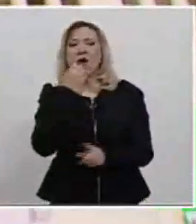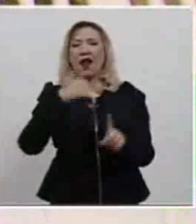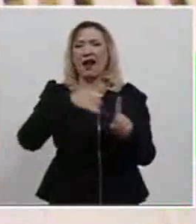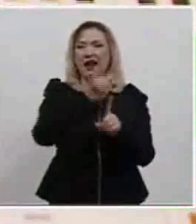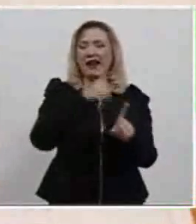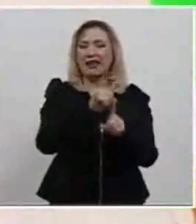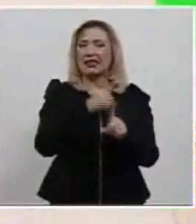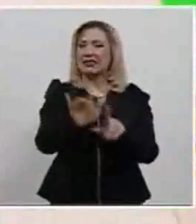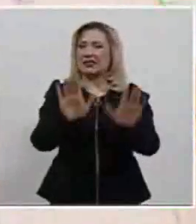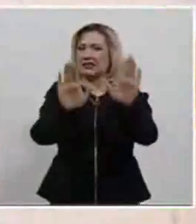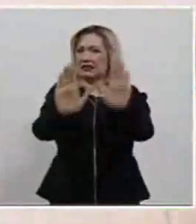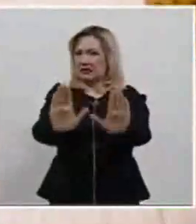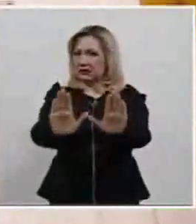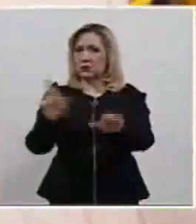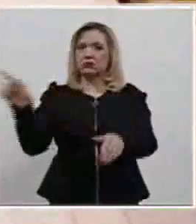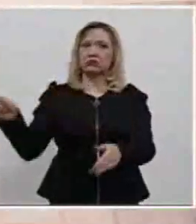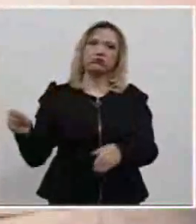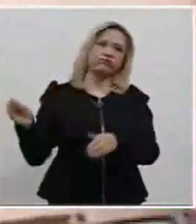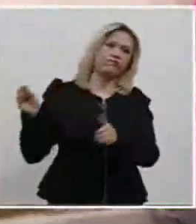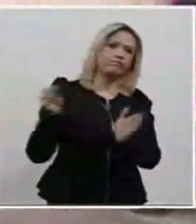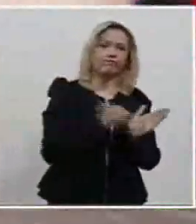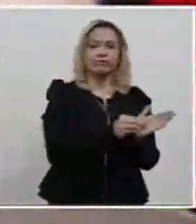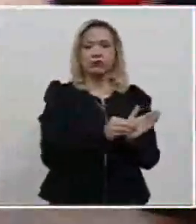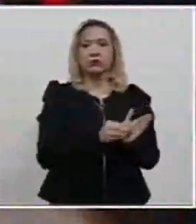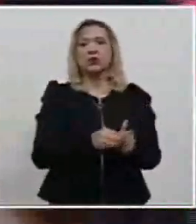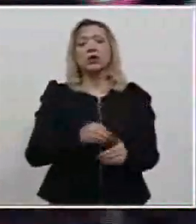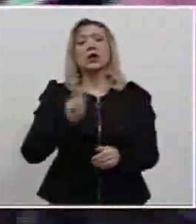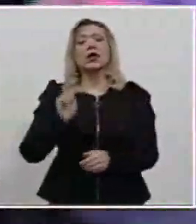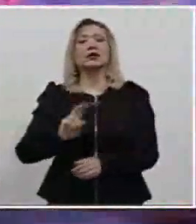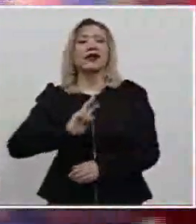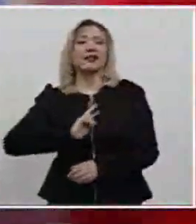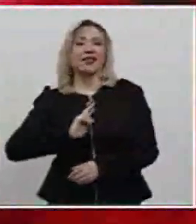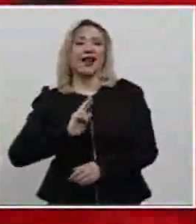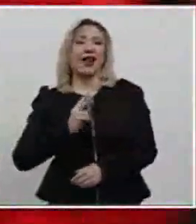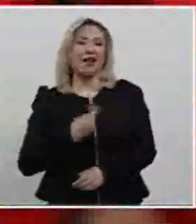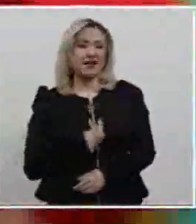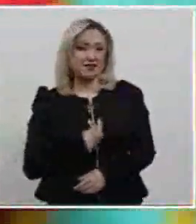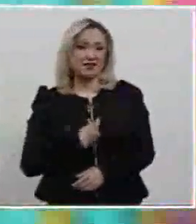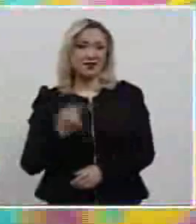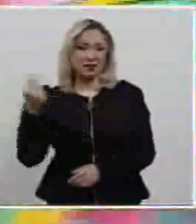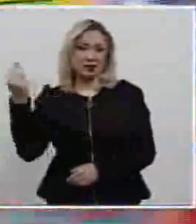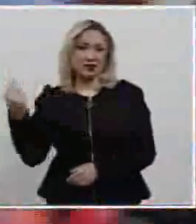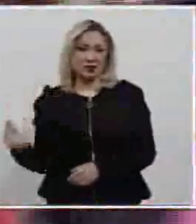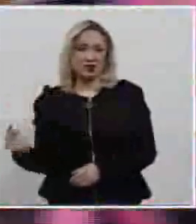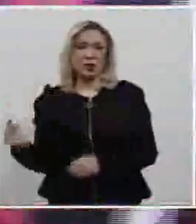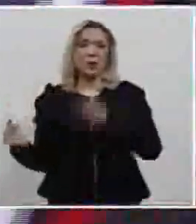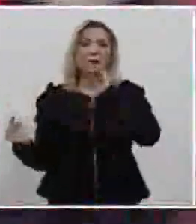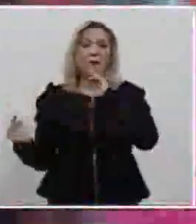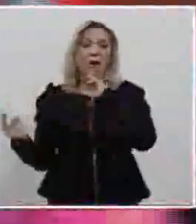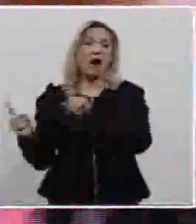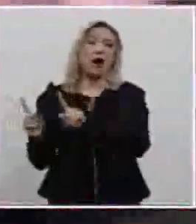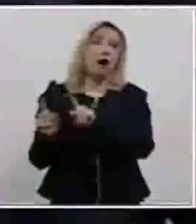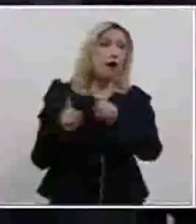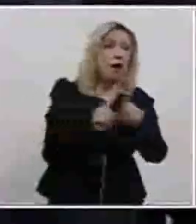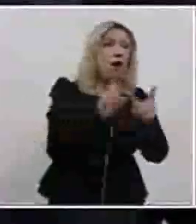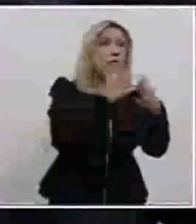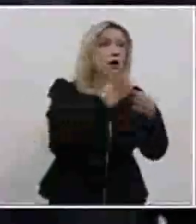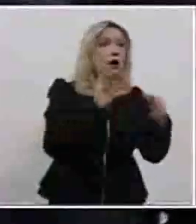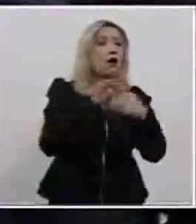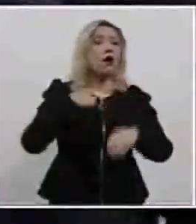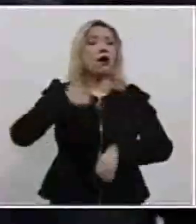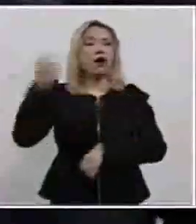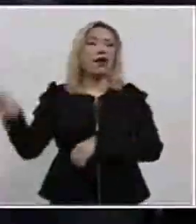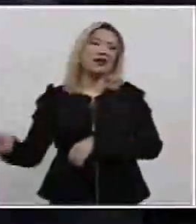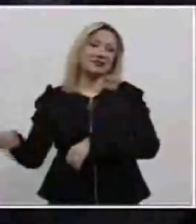Una persona transgénero menor de edad y su madre explicaron al delegado la situación que vivía en la secundaria en donde